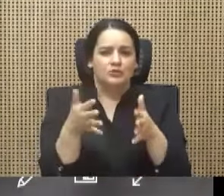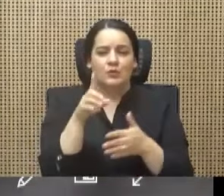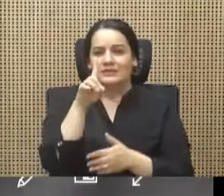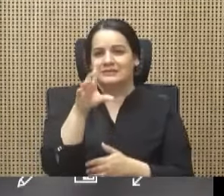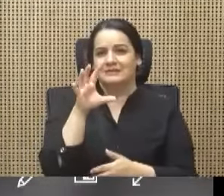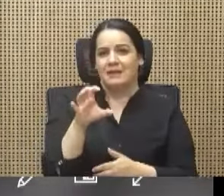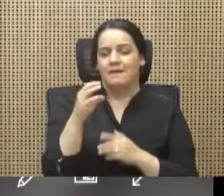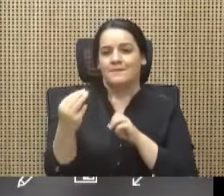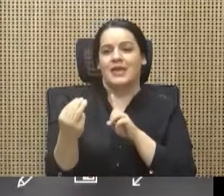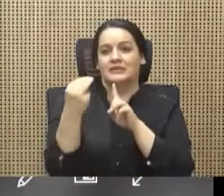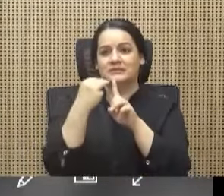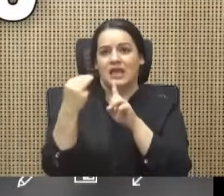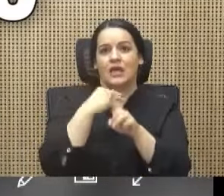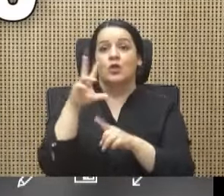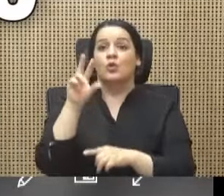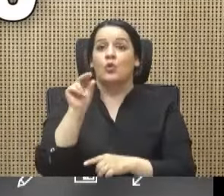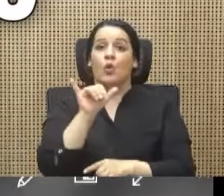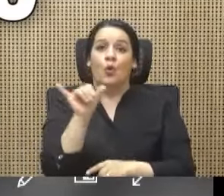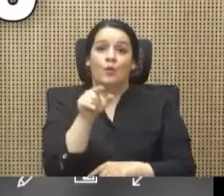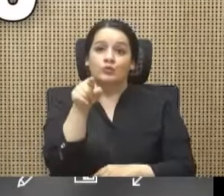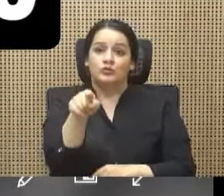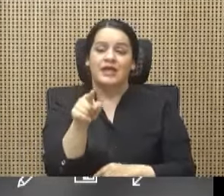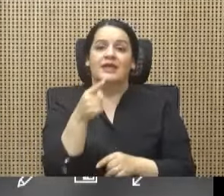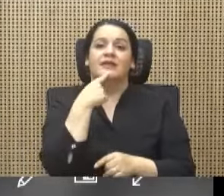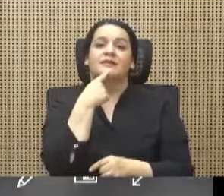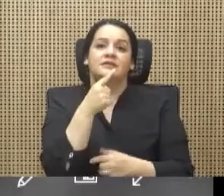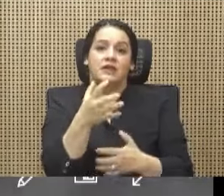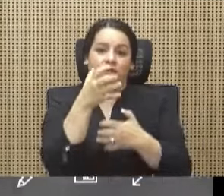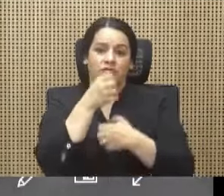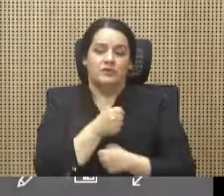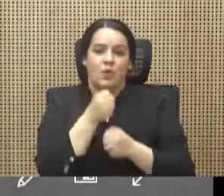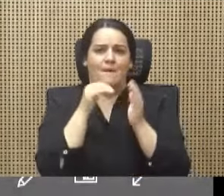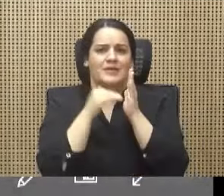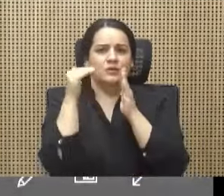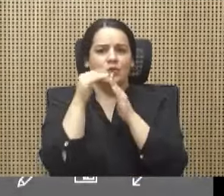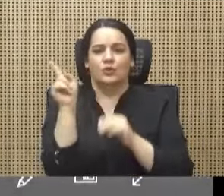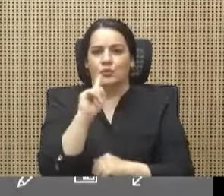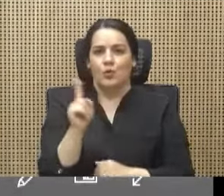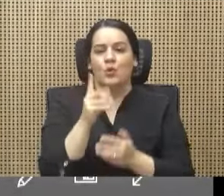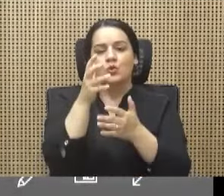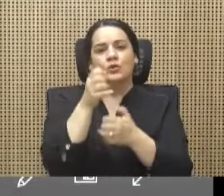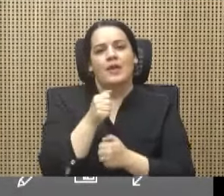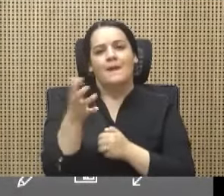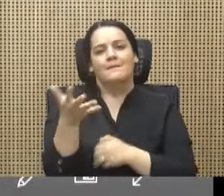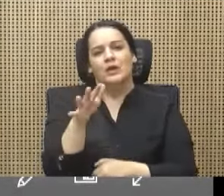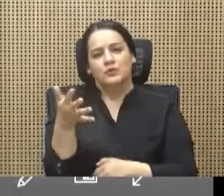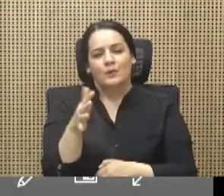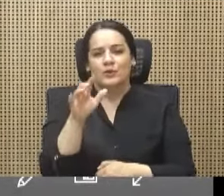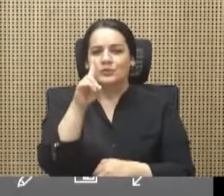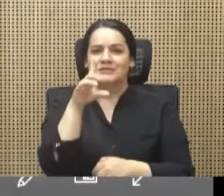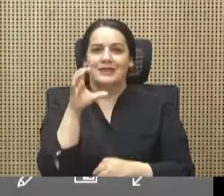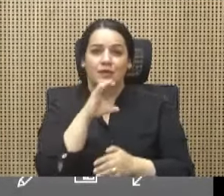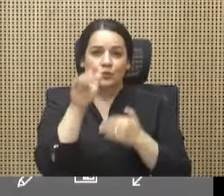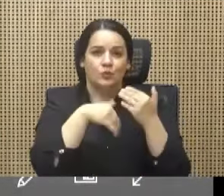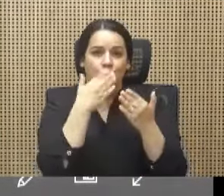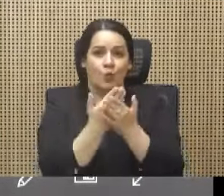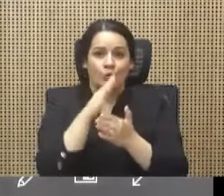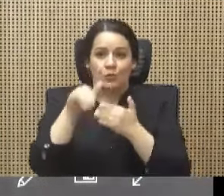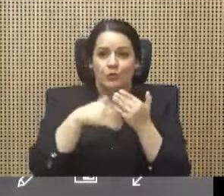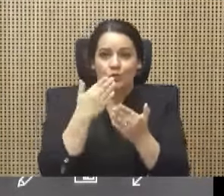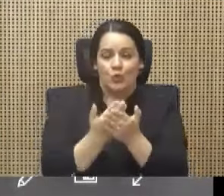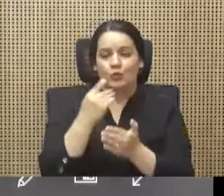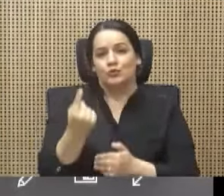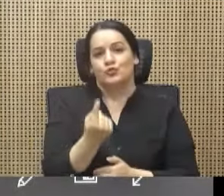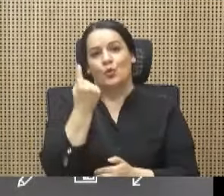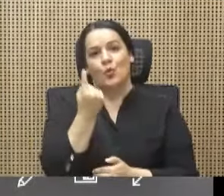mensajes. No como usted, que dice que recibió millones. No, yo recibí más o menos 100. Y todos, don Jason, todos, salvo